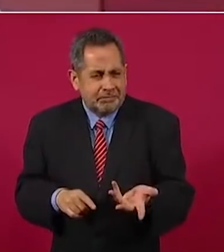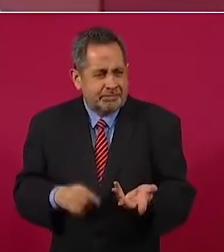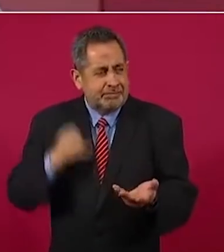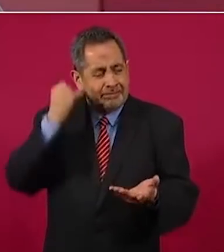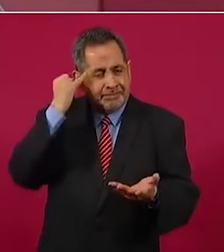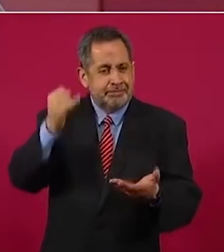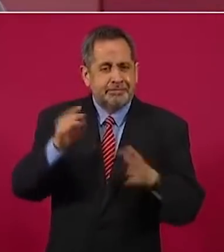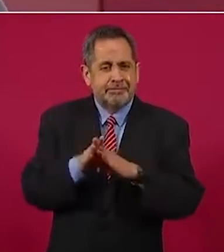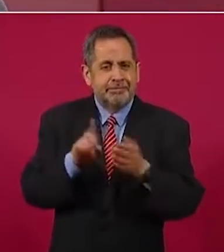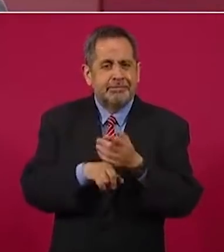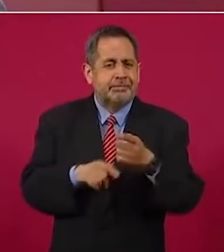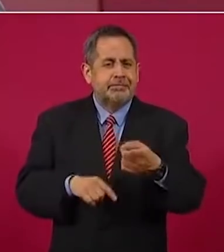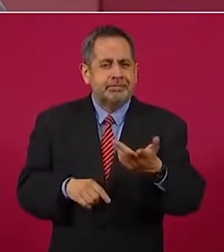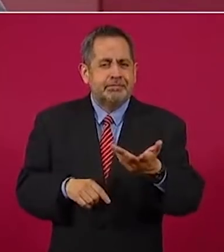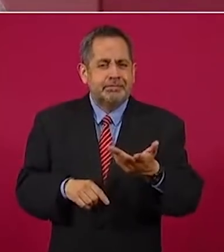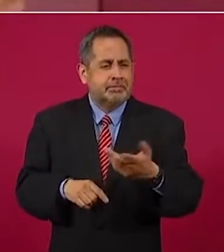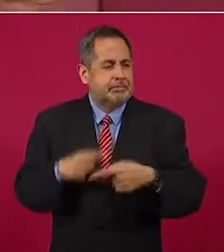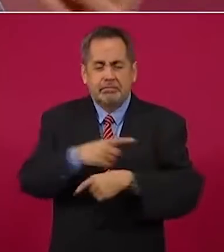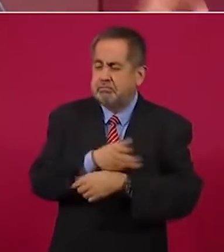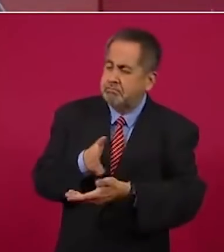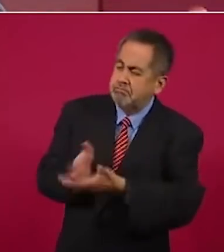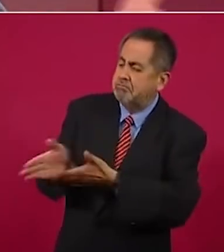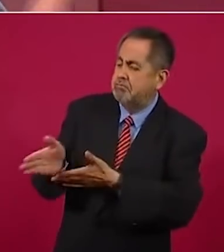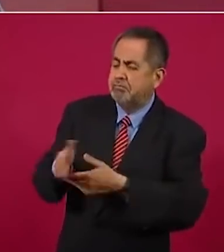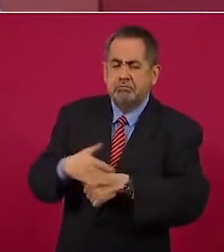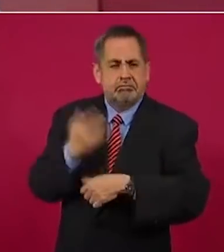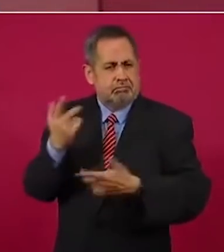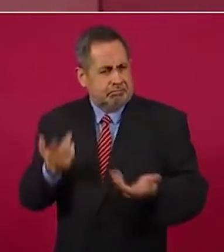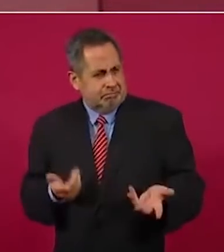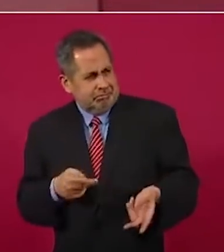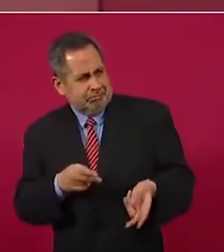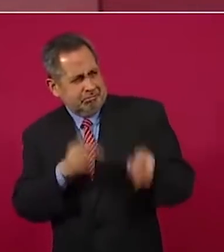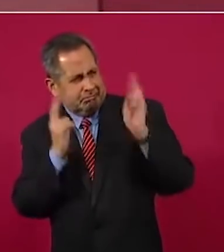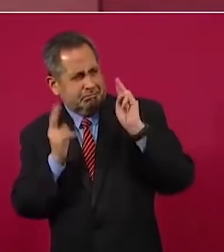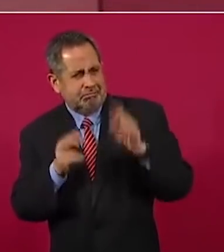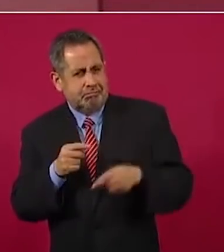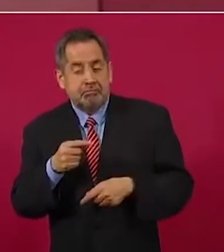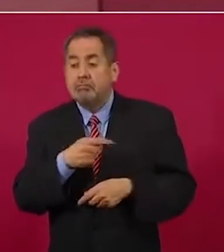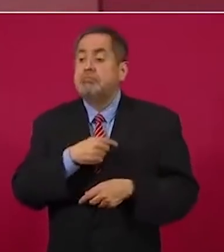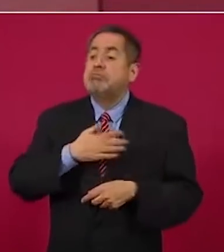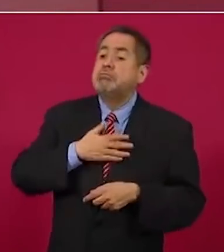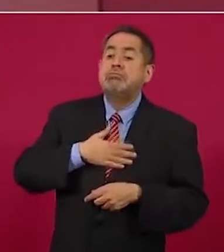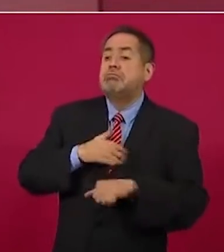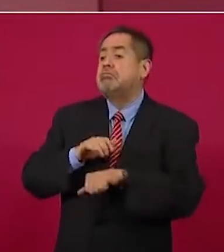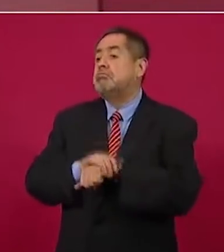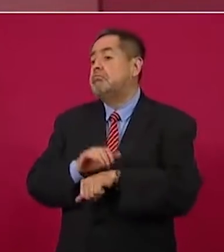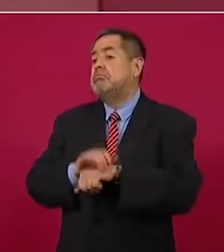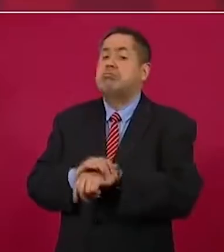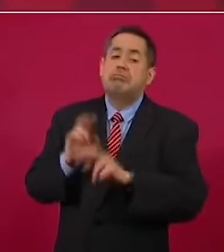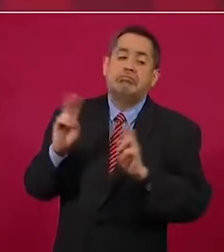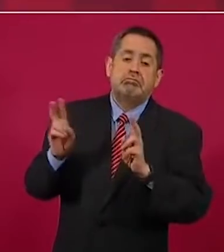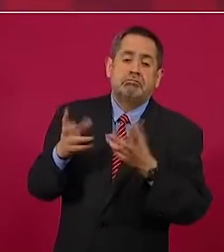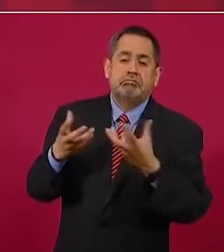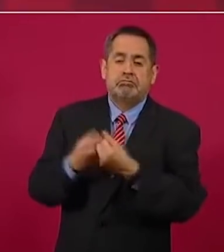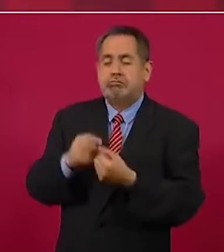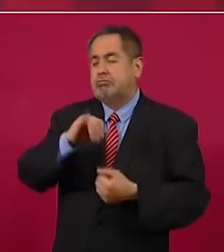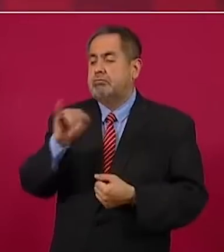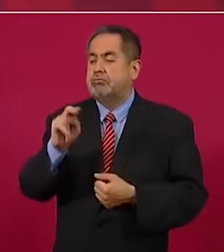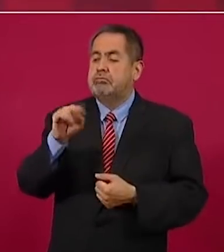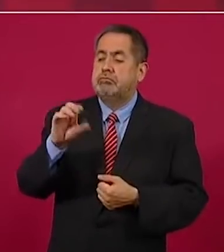Imagínense, ¿por qué se mete? Porque es amigo de Junco,